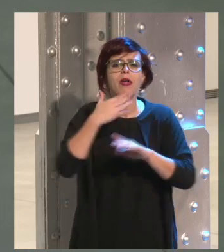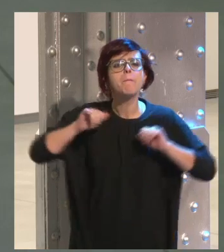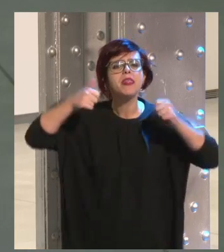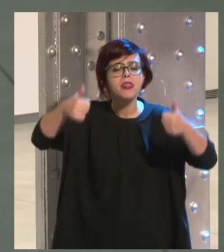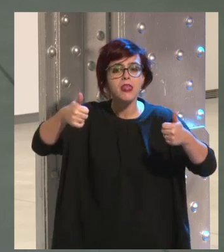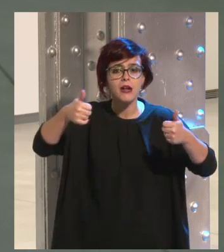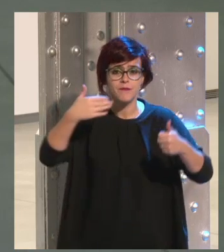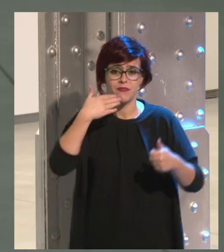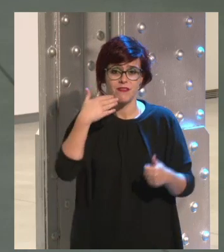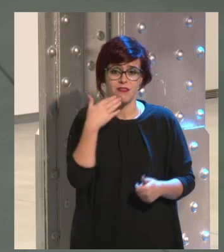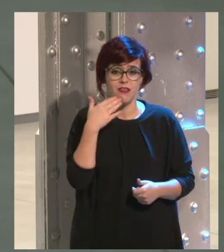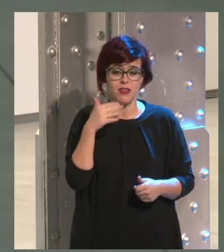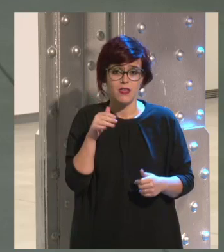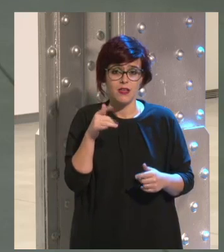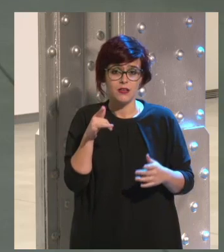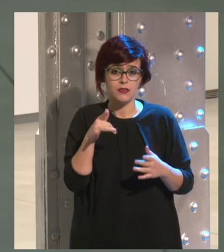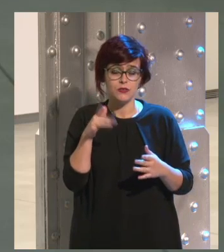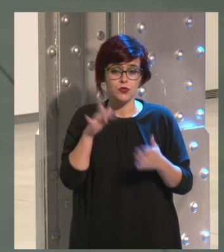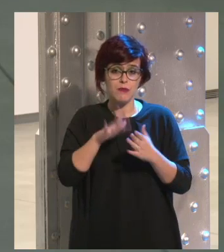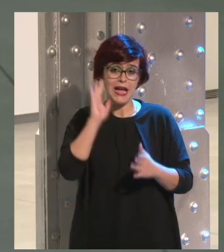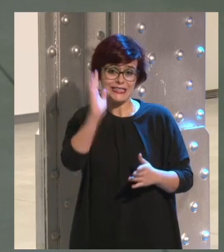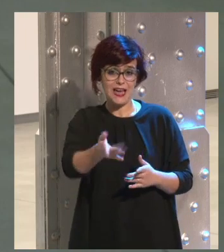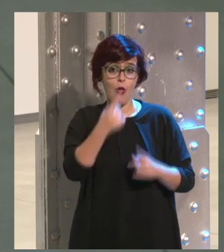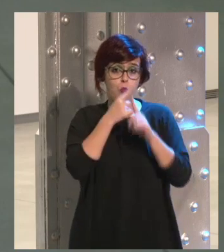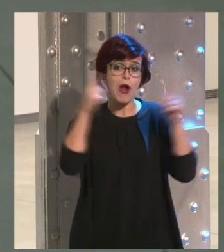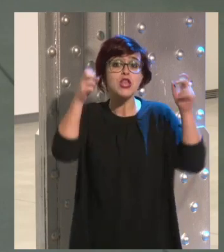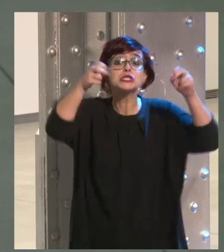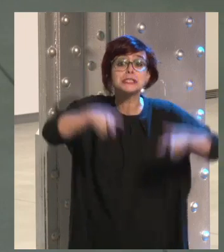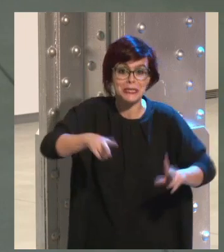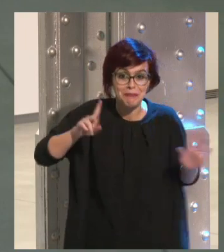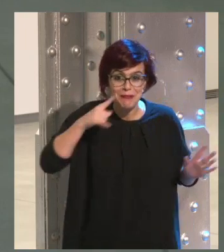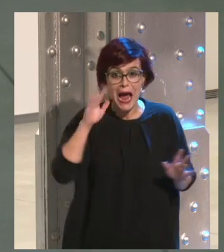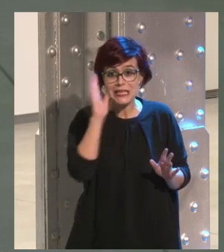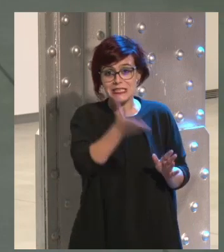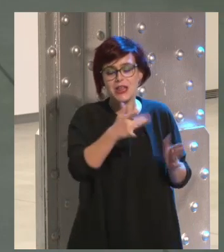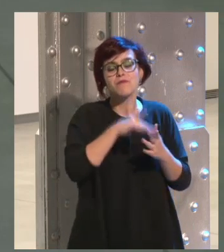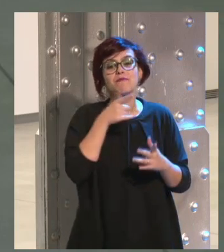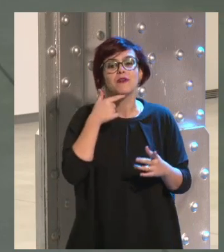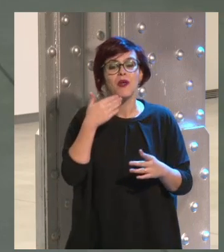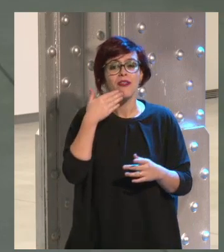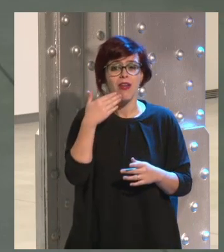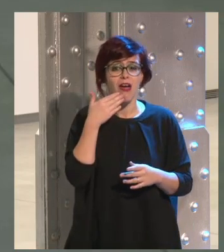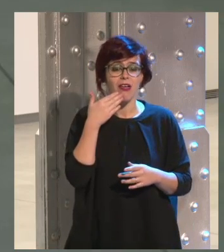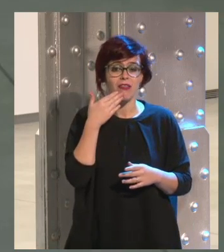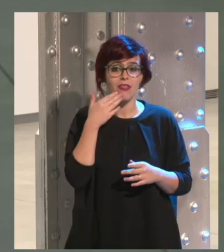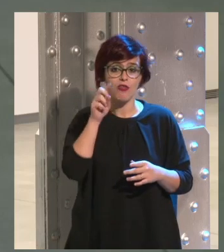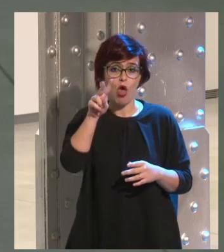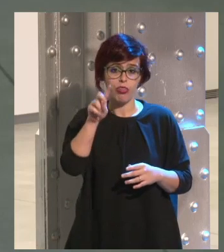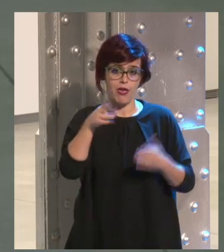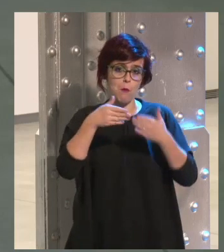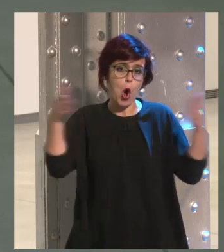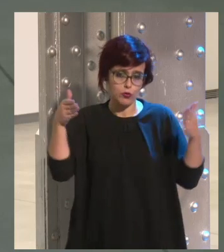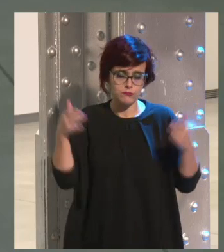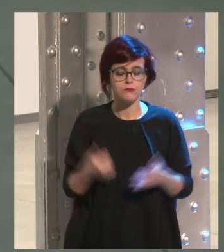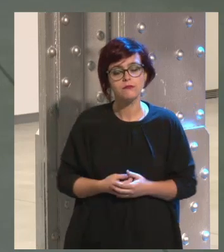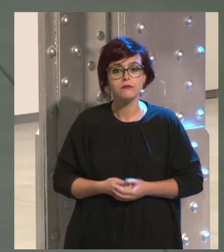móvil? Mi hija tiene móvil, bueno, es que ha estado castigada durante un año sin móvil. Tiene móvil desde los 12 años. ¿Desde